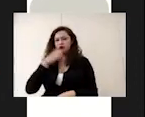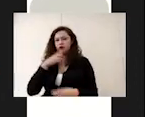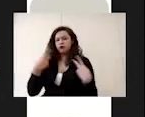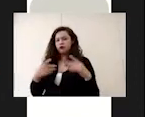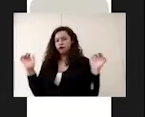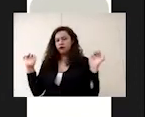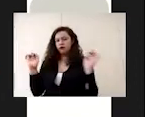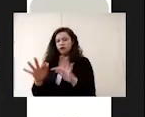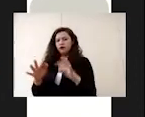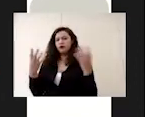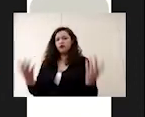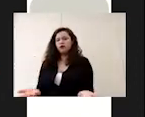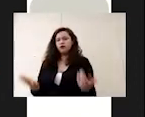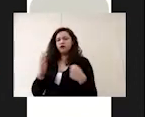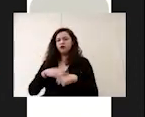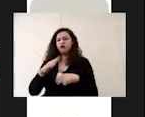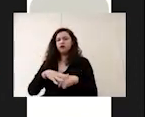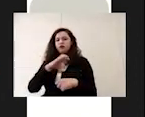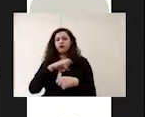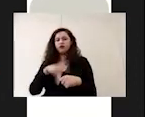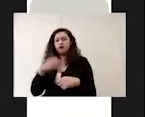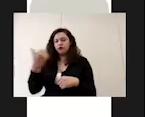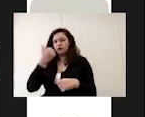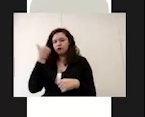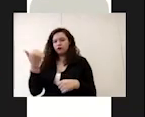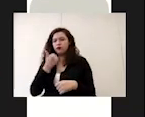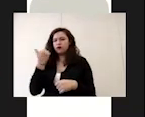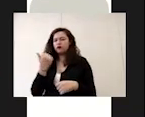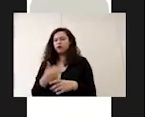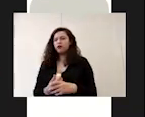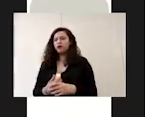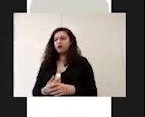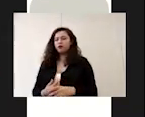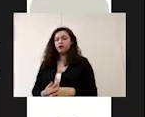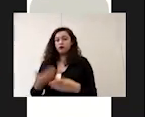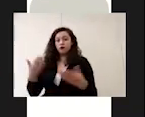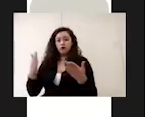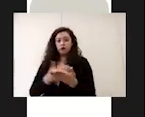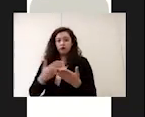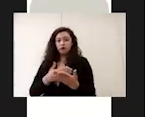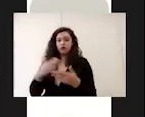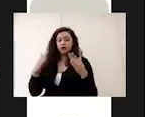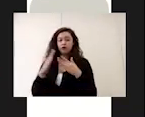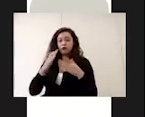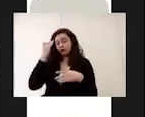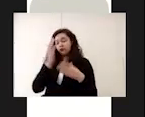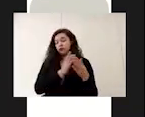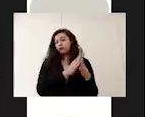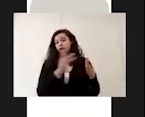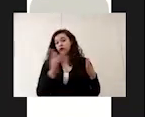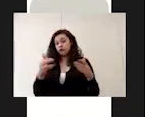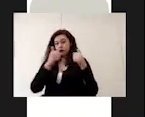especialmente aquellos alumnos que además de estar en casa durante todo este tiempo